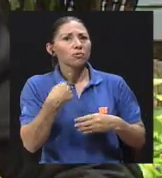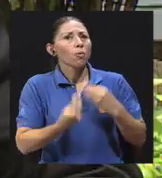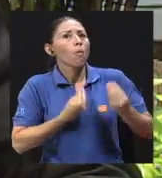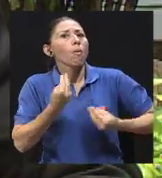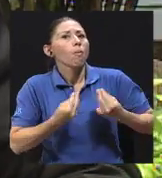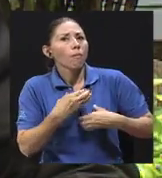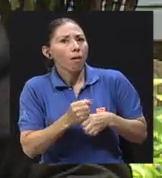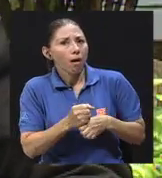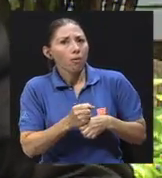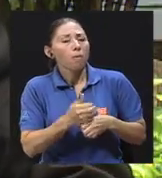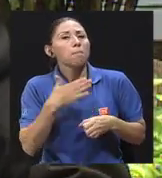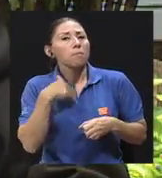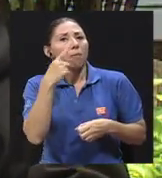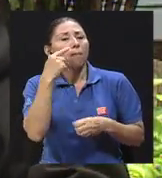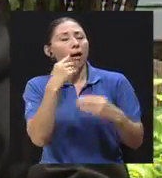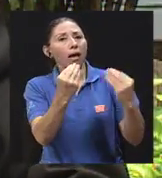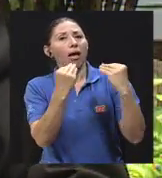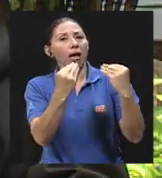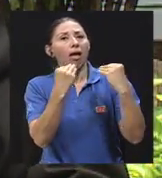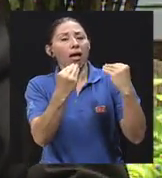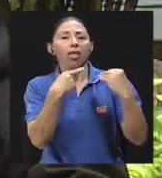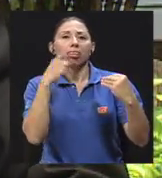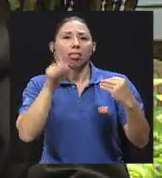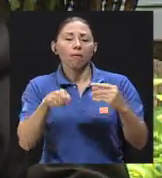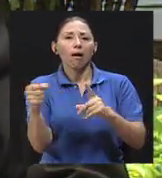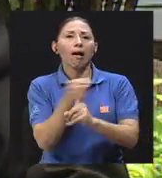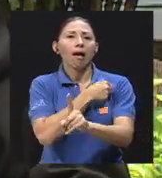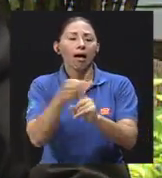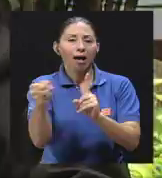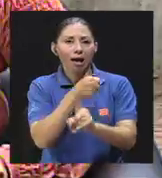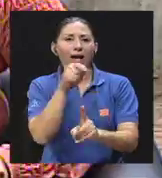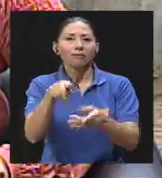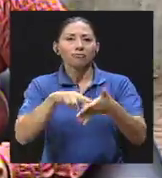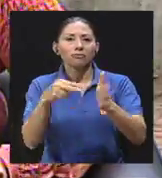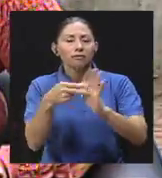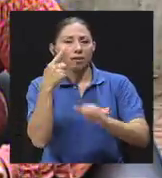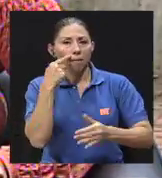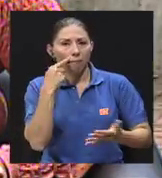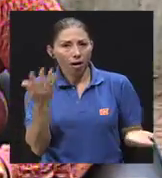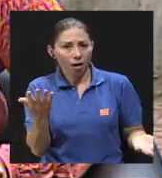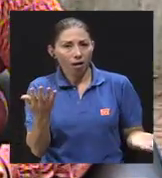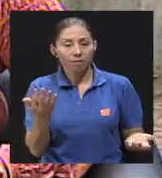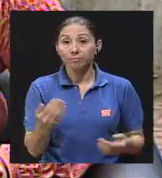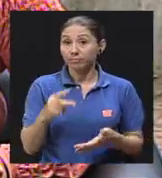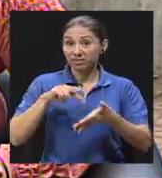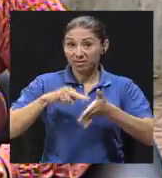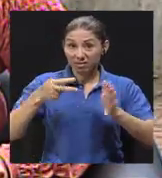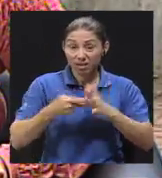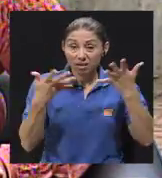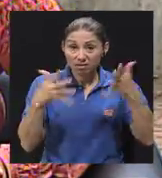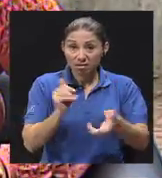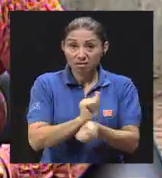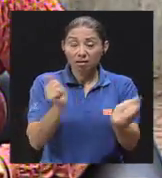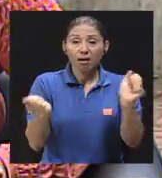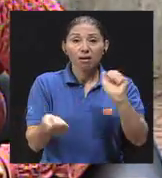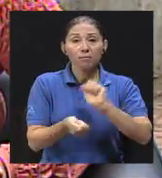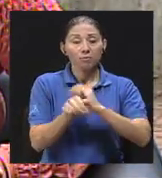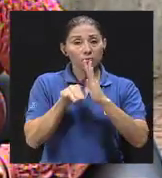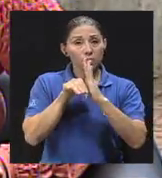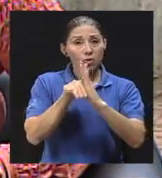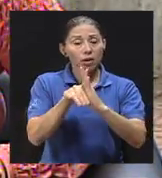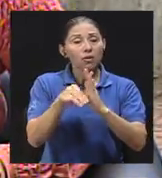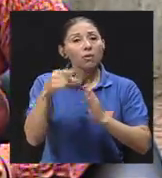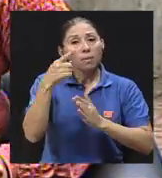que solo a puro golpe era como tenía que ser uno papá? Entonces, don Jaime, según lo que usted nos dice, ¿se puede desprender que ha cambiado el modelo de